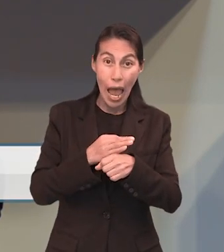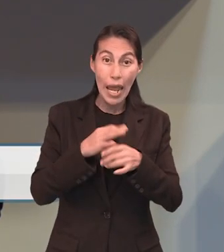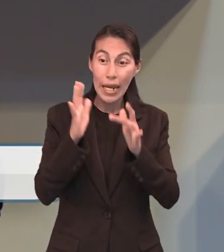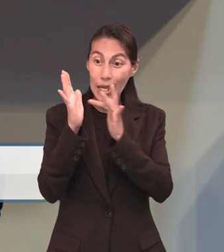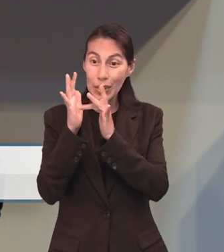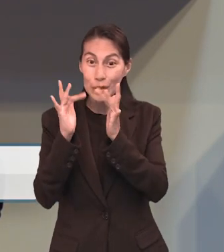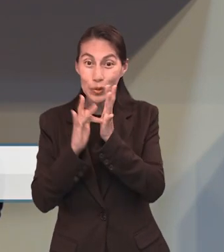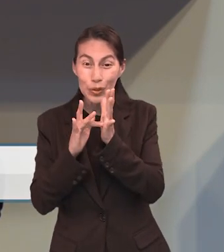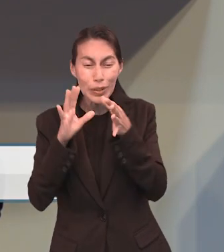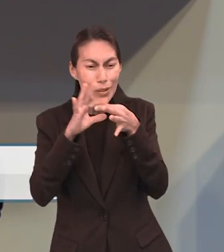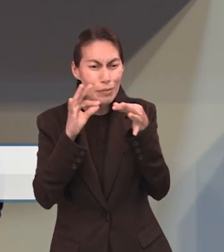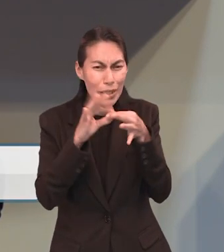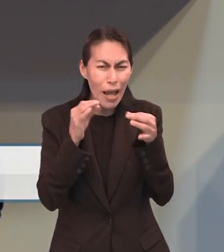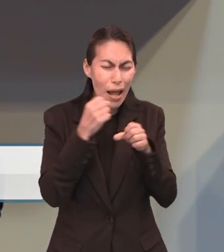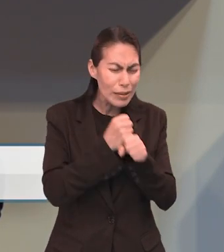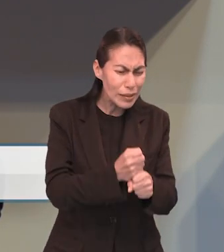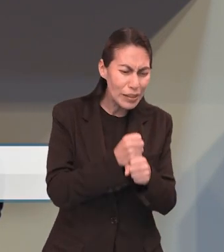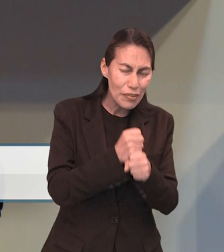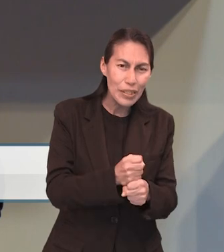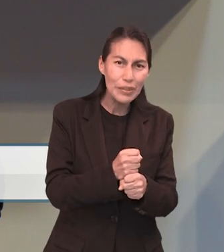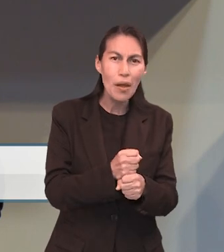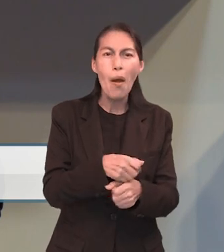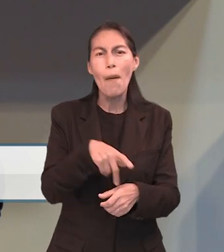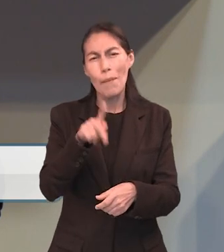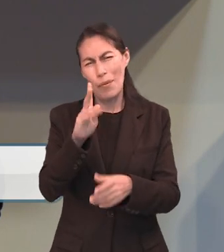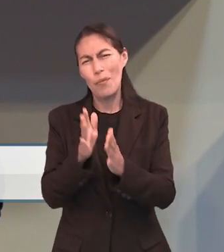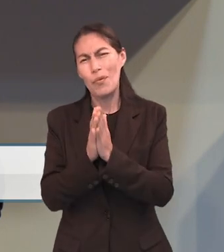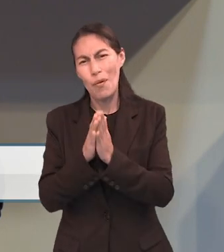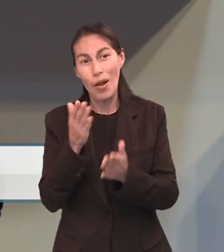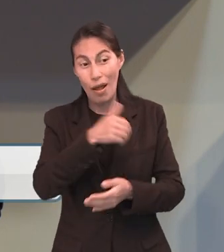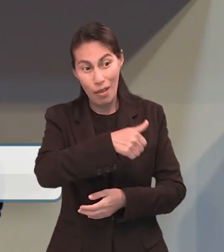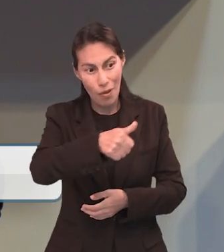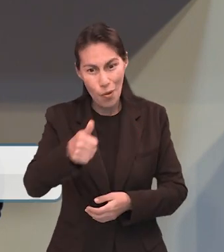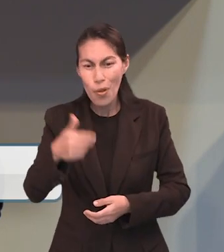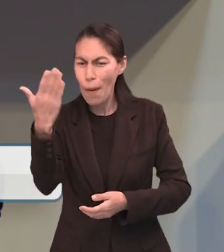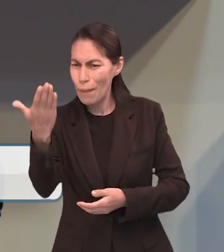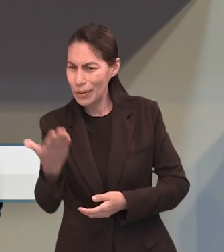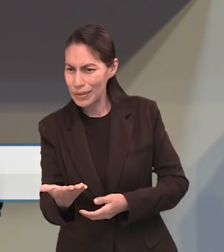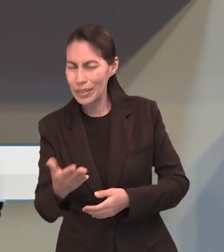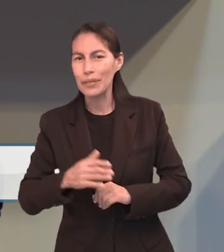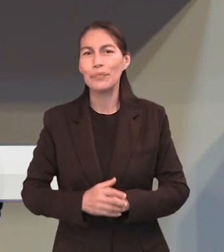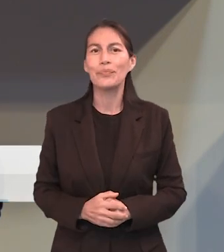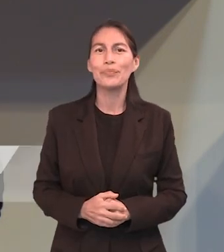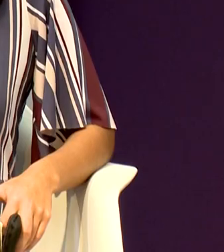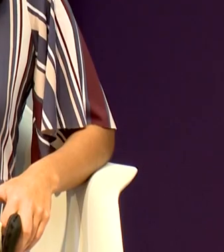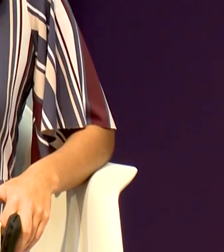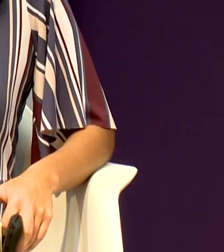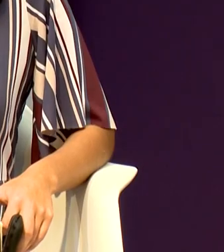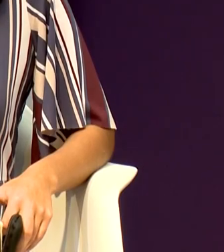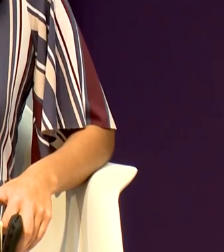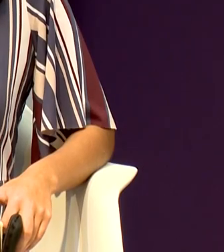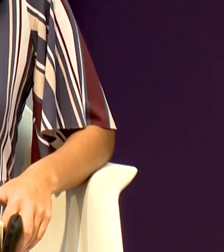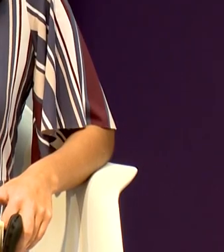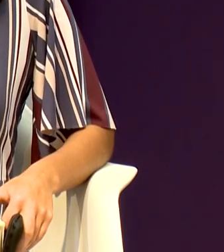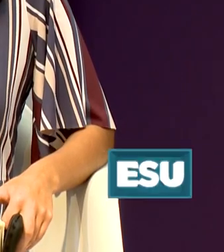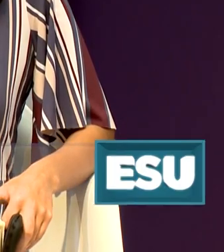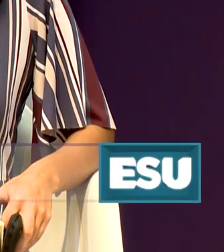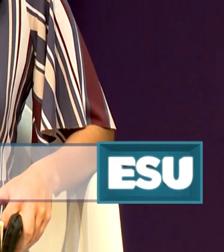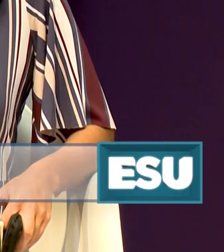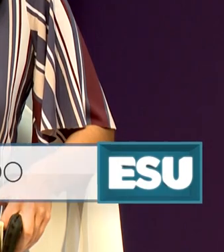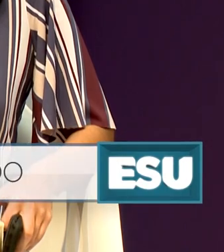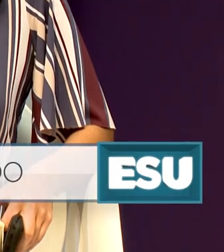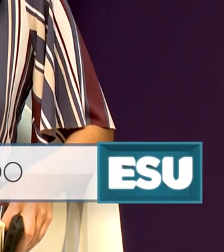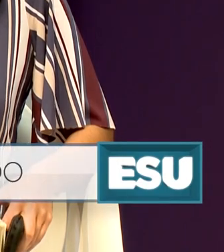y el sacrificio, pero me gustaría que pudiéramos presentarnos en esta ocasión. Hola, mi nombre